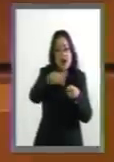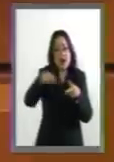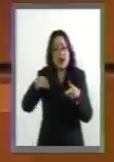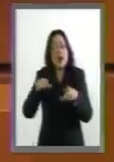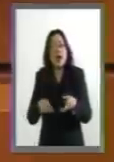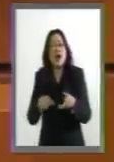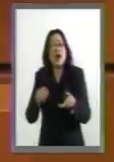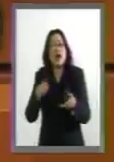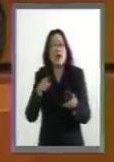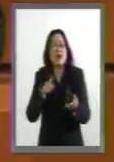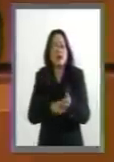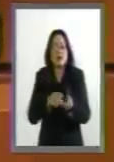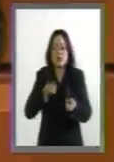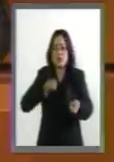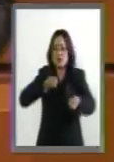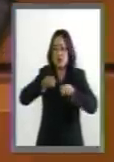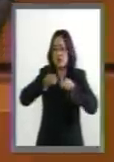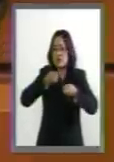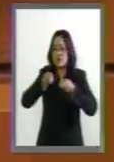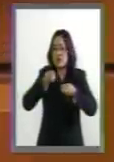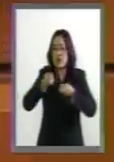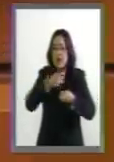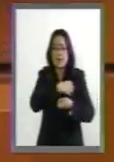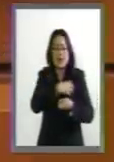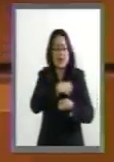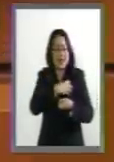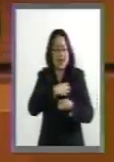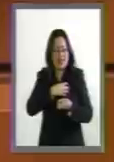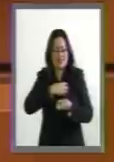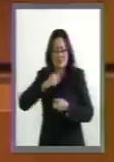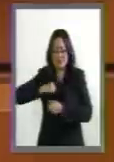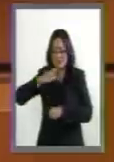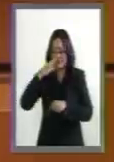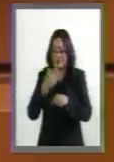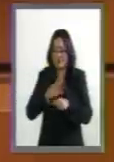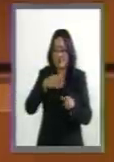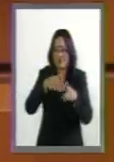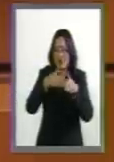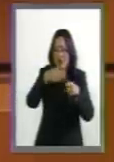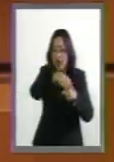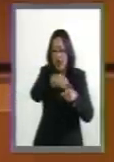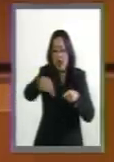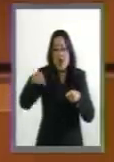y de manejo de las capitales de puertos no cambia nada.